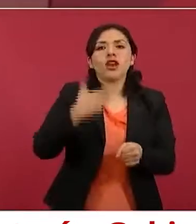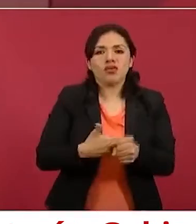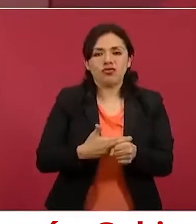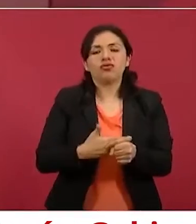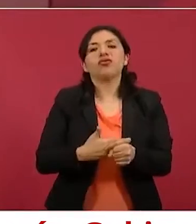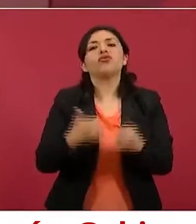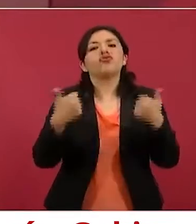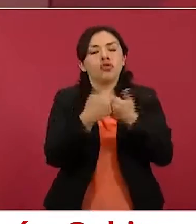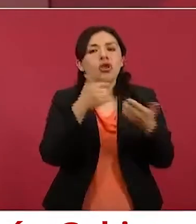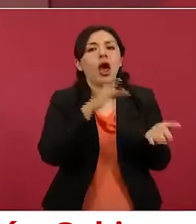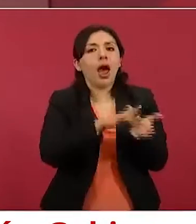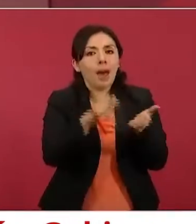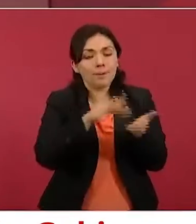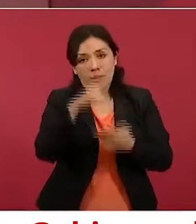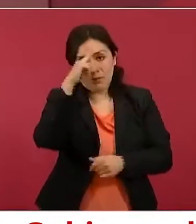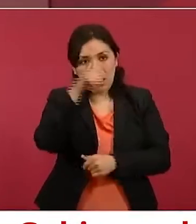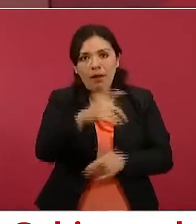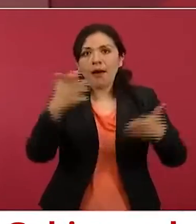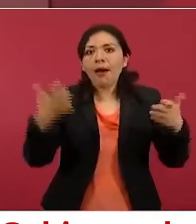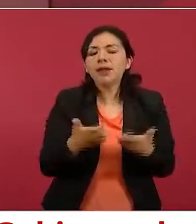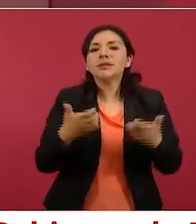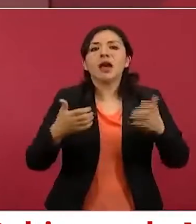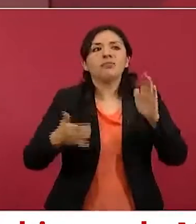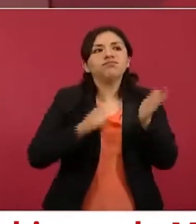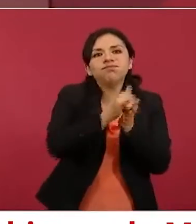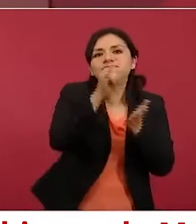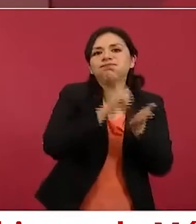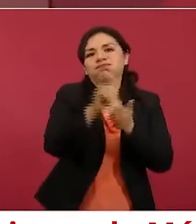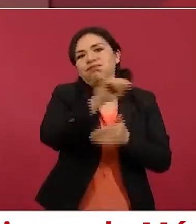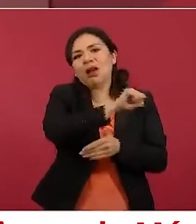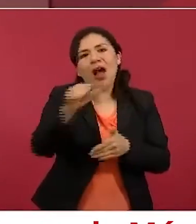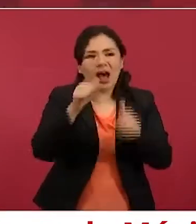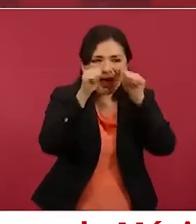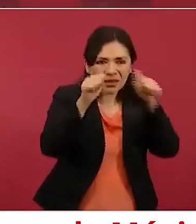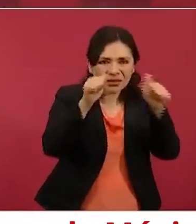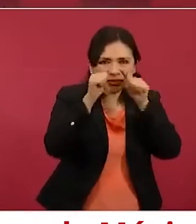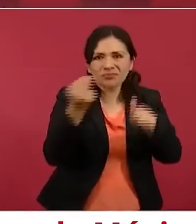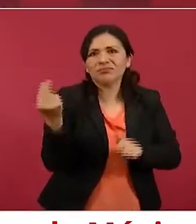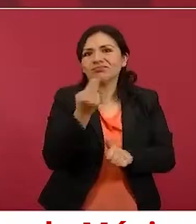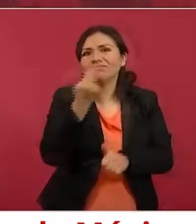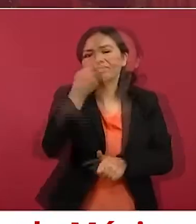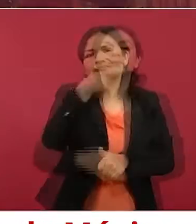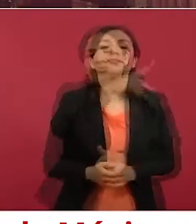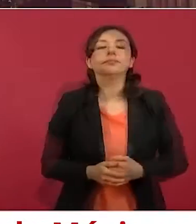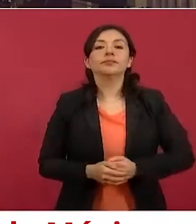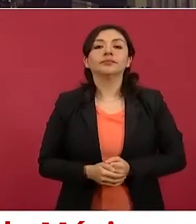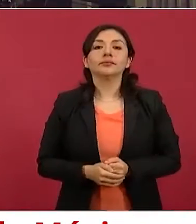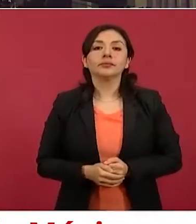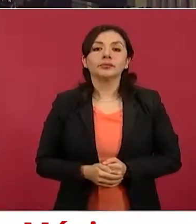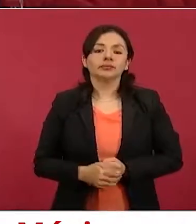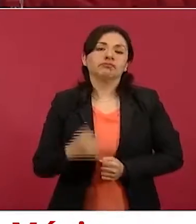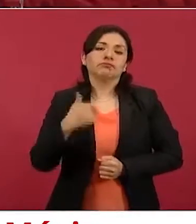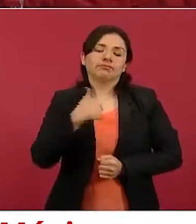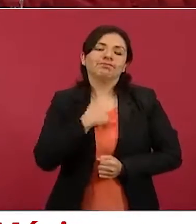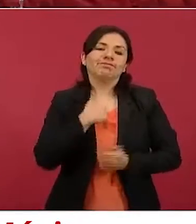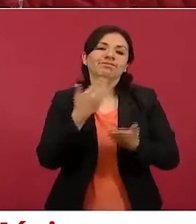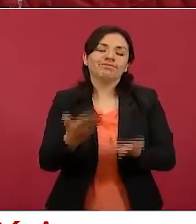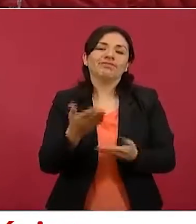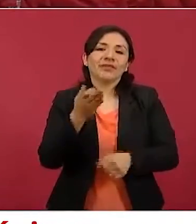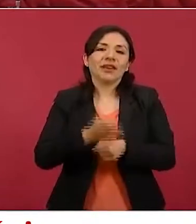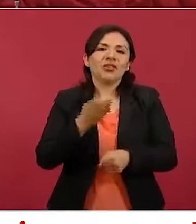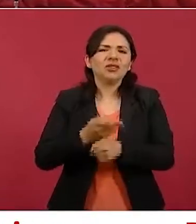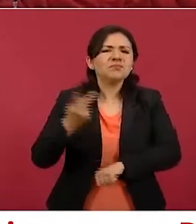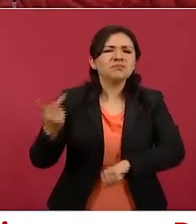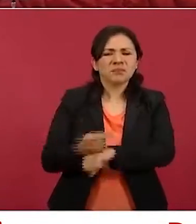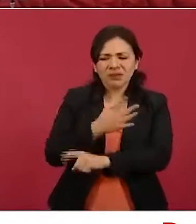apoyando para que se hagan las obras públicas que se necesitan en Jalisco. ¿Pero es obligado que en el contexto de lo